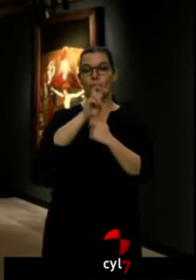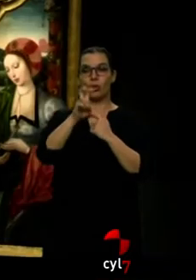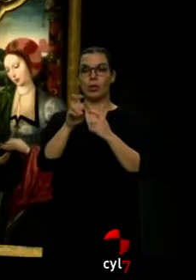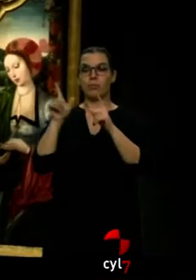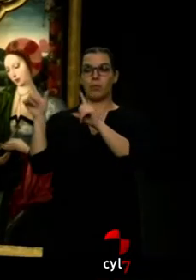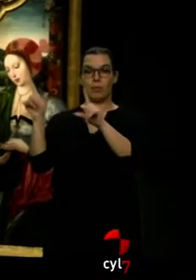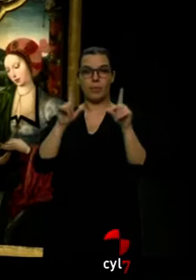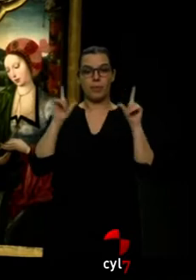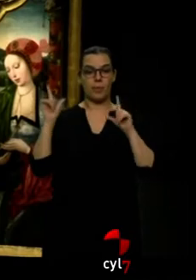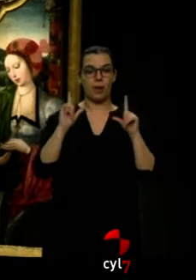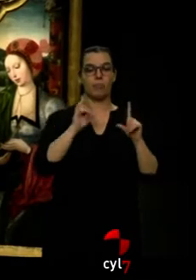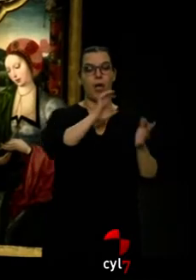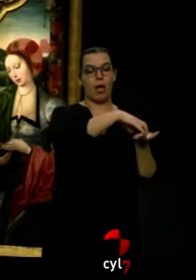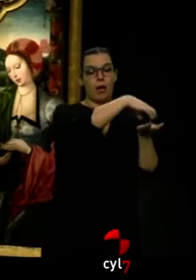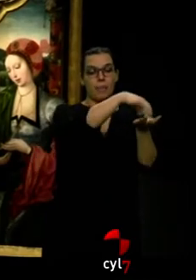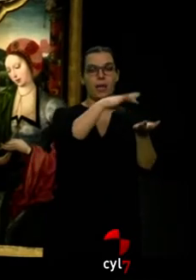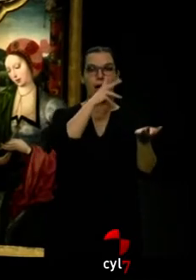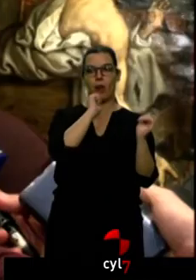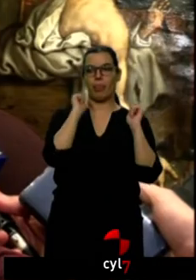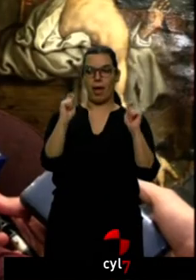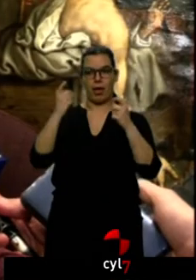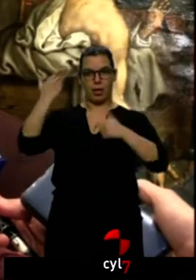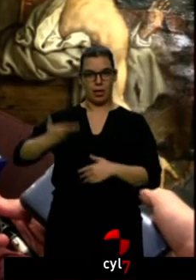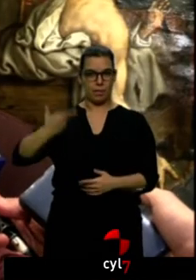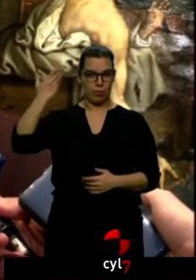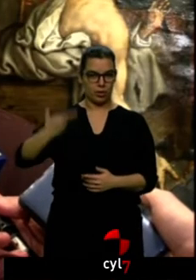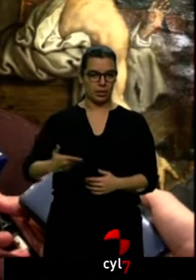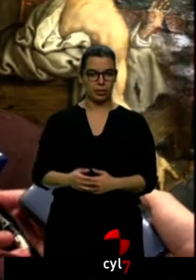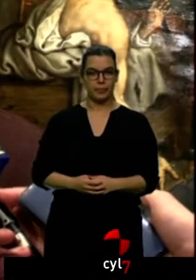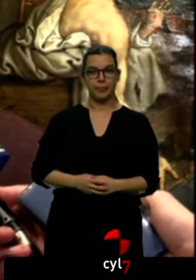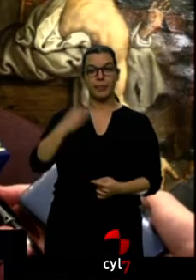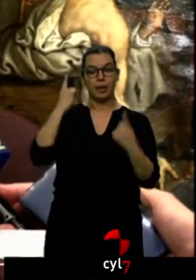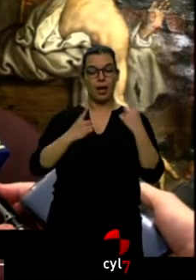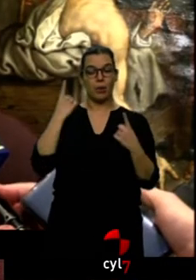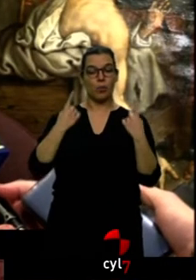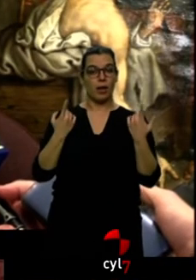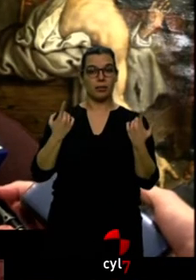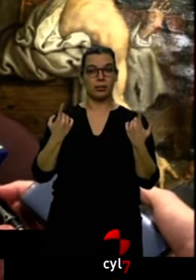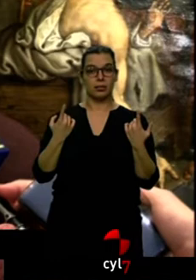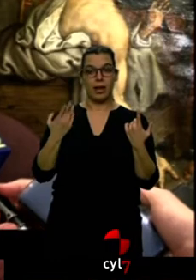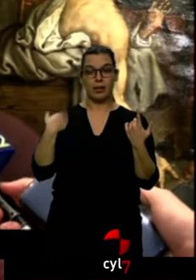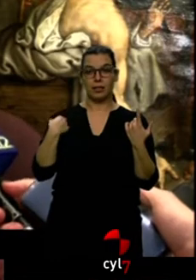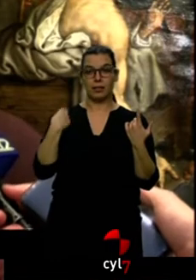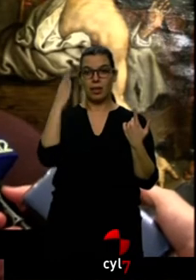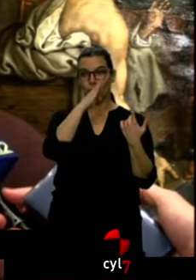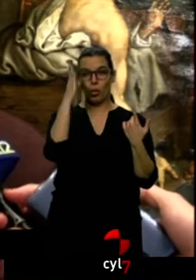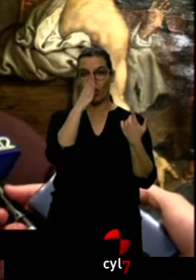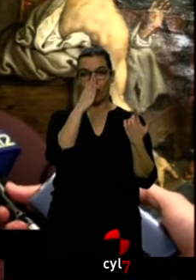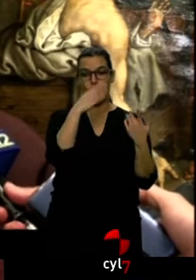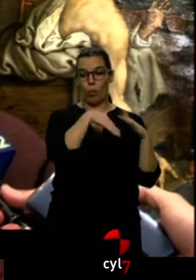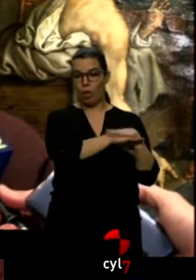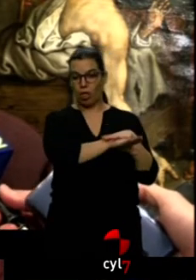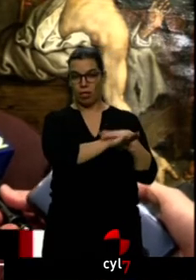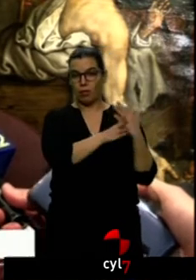capillas y ganan ahora en relevancia. Muchas de estas obras estaban ocultas, estaban en nuestra